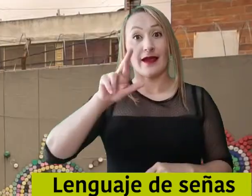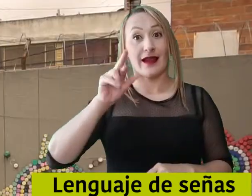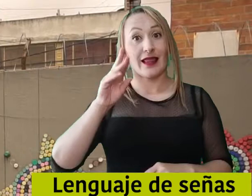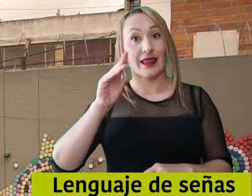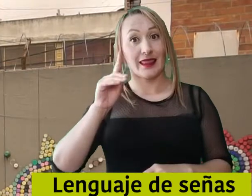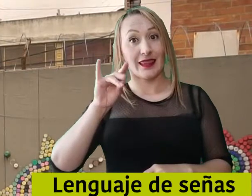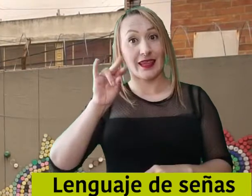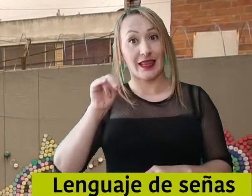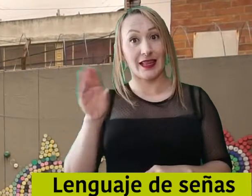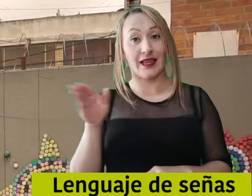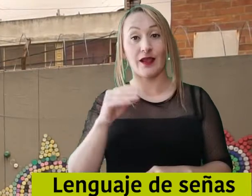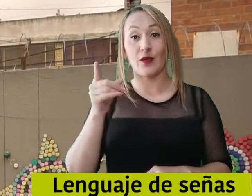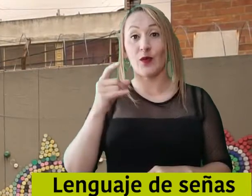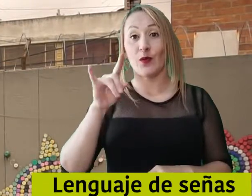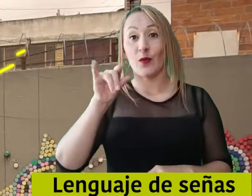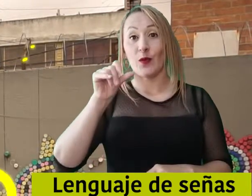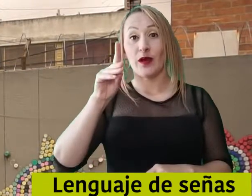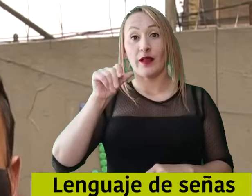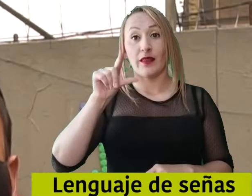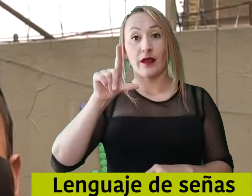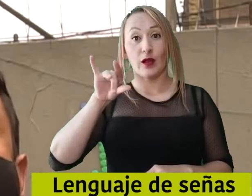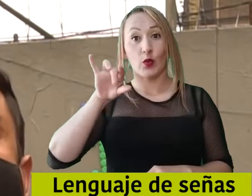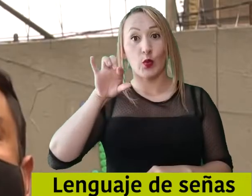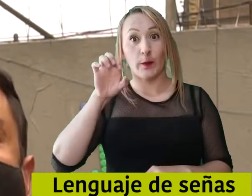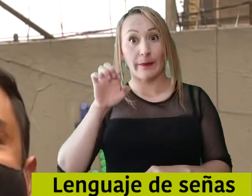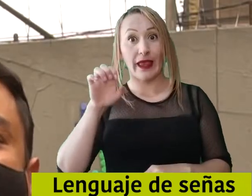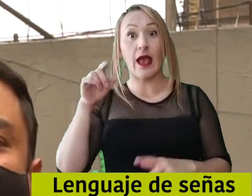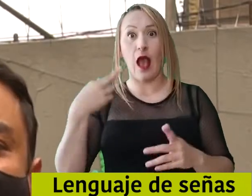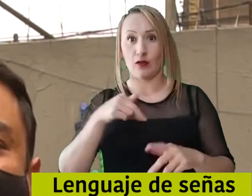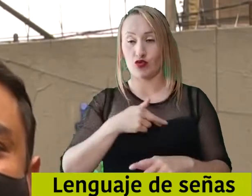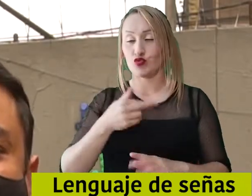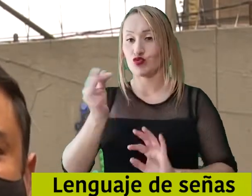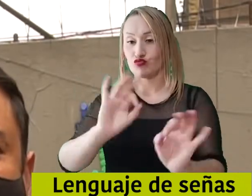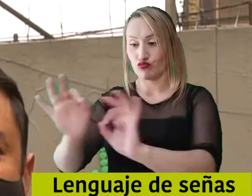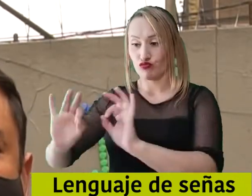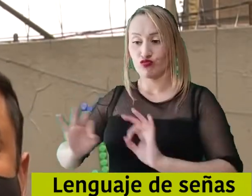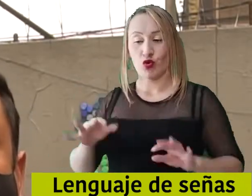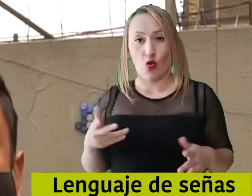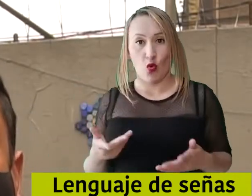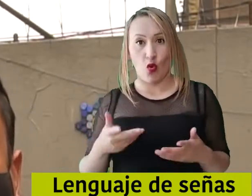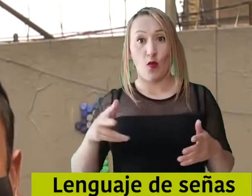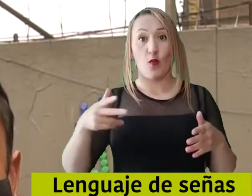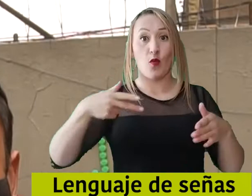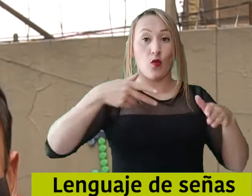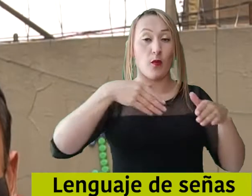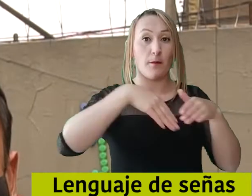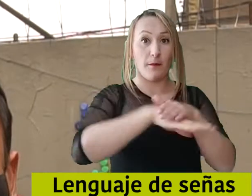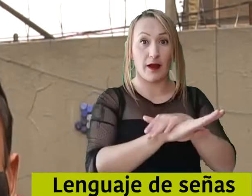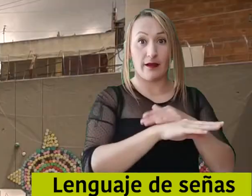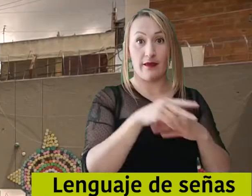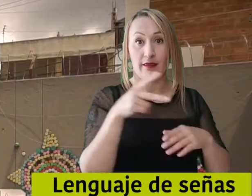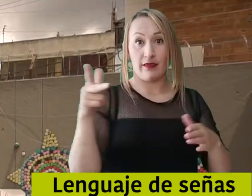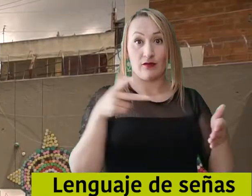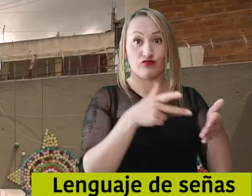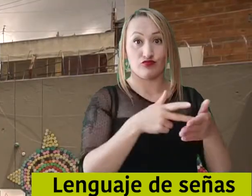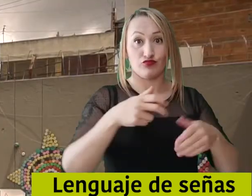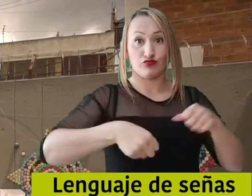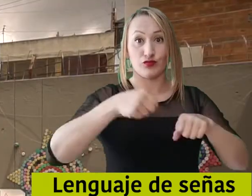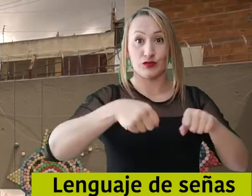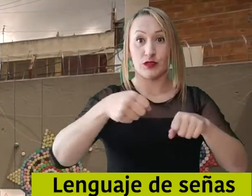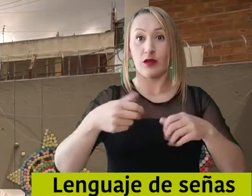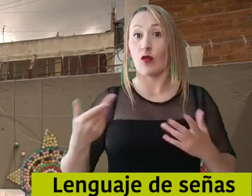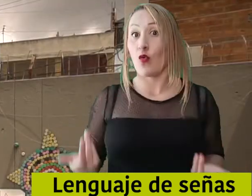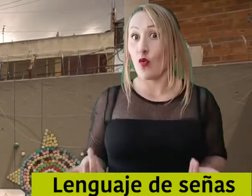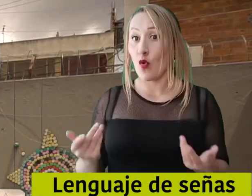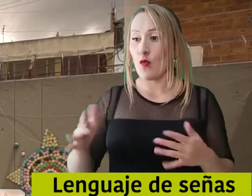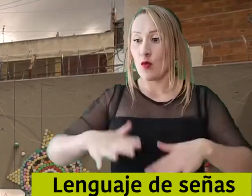necesarias para que nuestros biciusuarios puedan llegar y encontrar unas zonas de confort dentro de las unidades operativas. Es muy importante